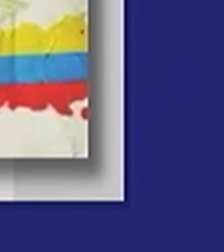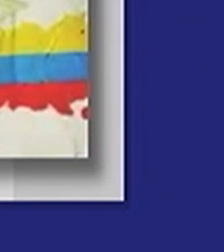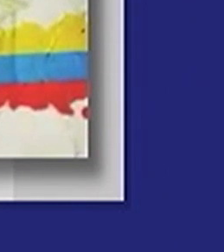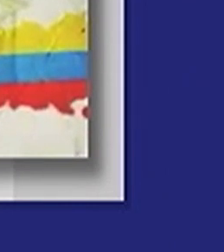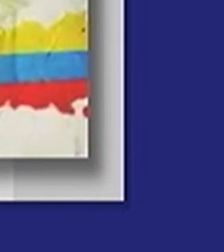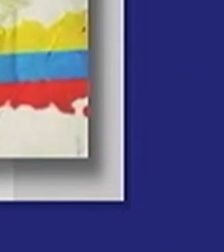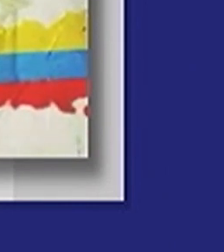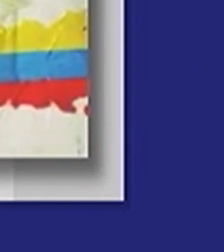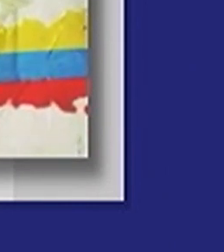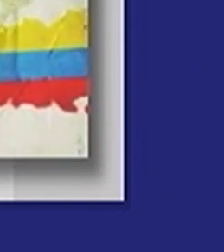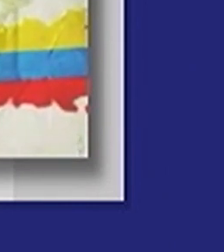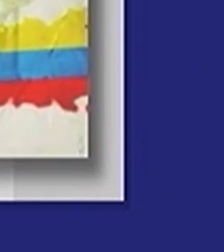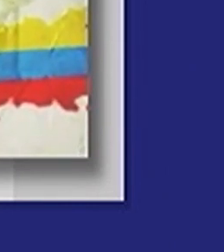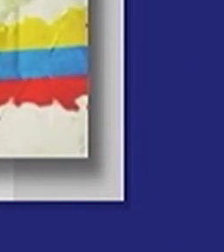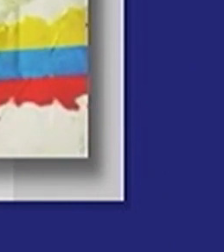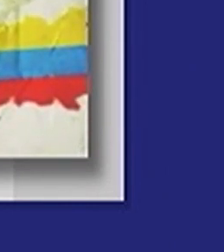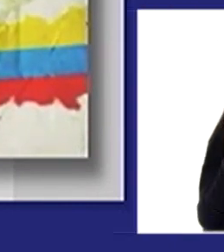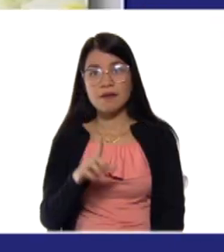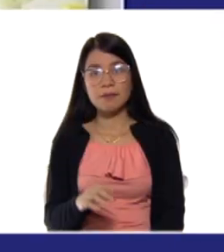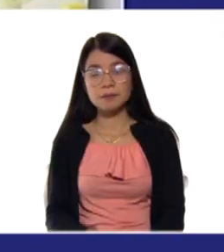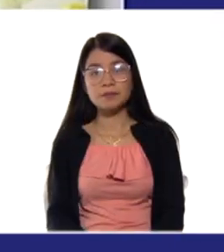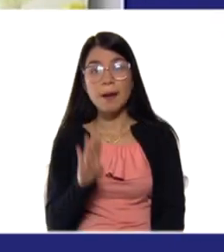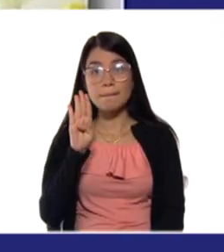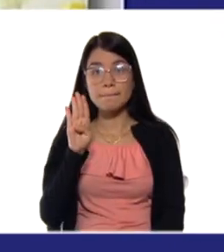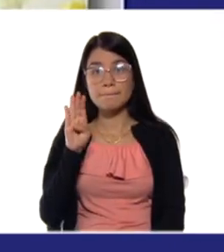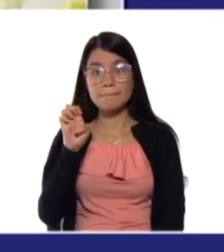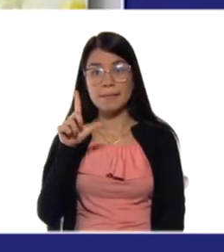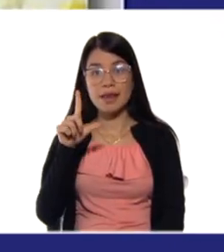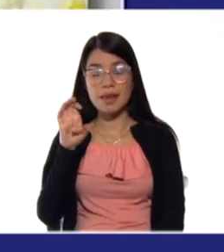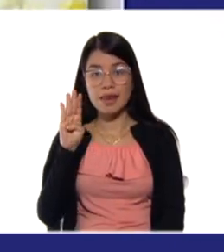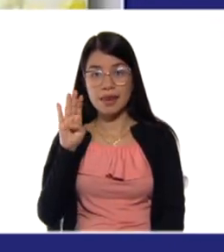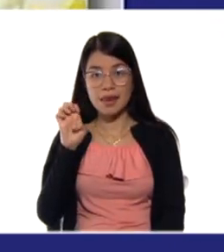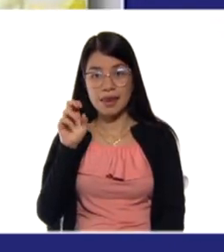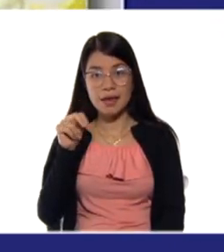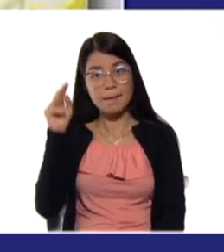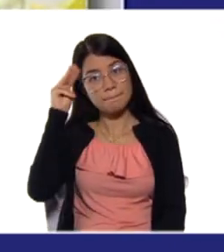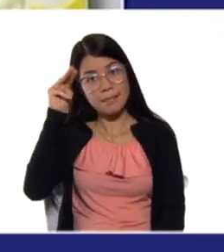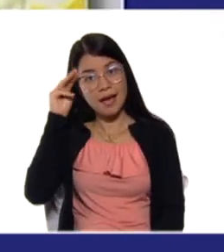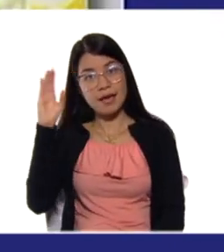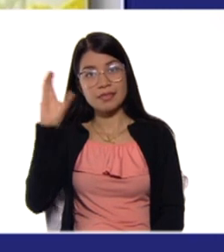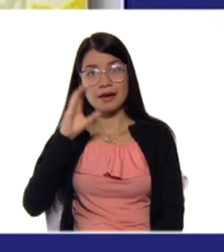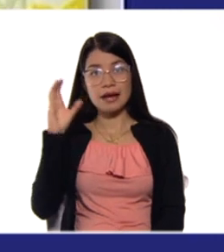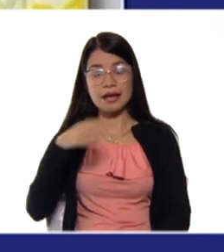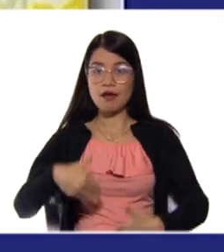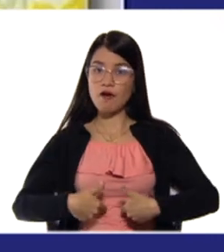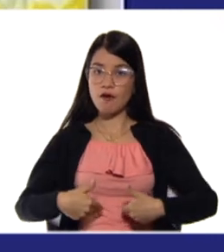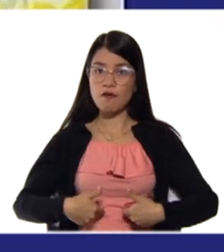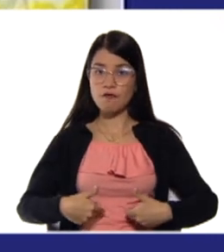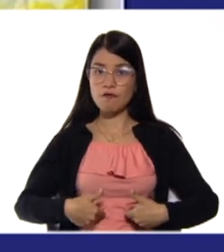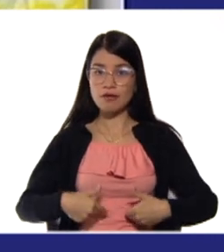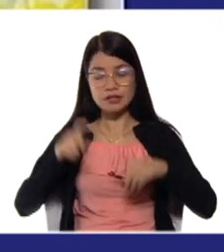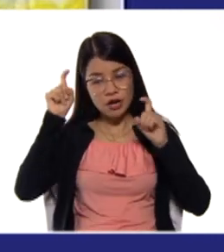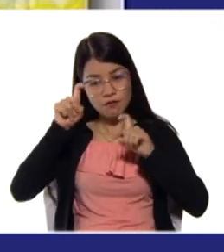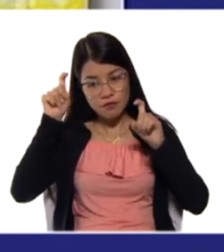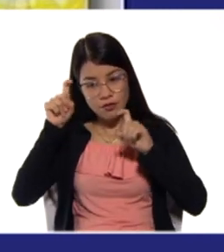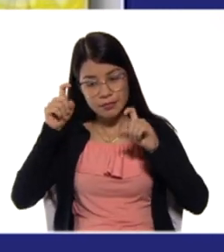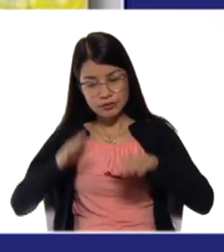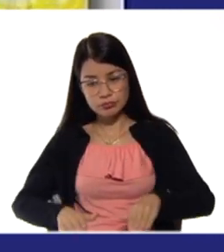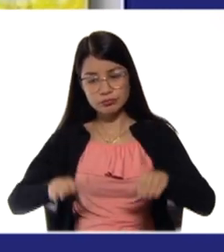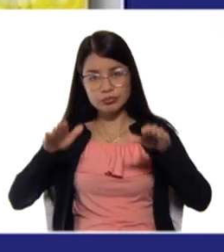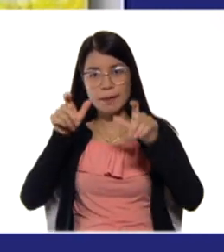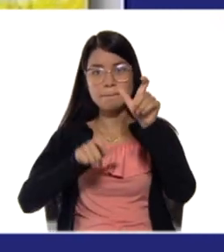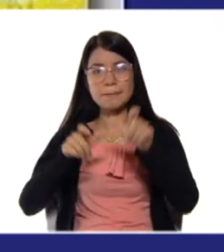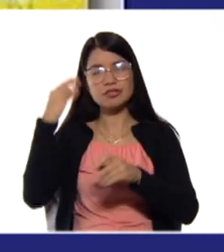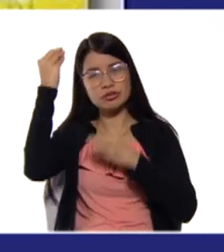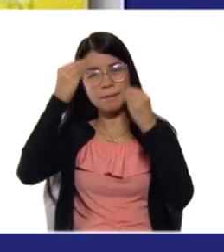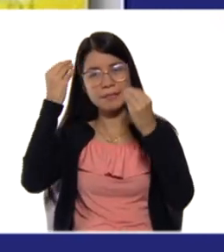Belén San Juan, maestra caraqueña, dedicó sus esfuerzos a la formación integral de seres pensantes y amantes de su